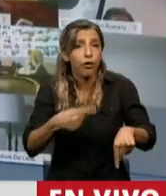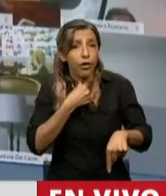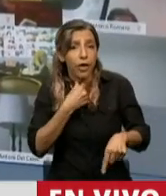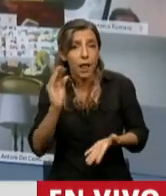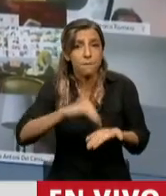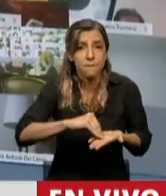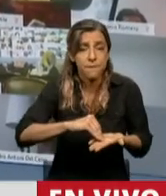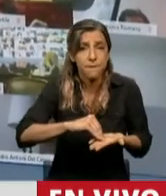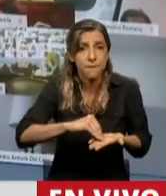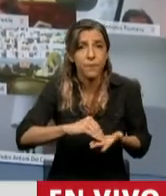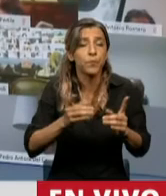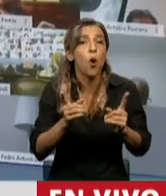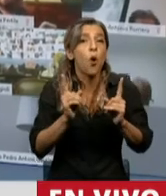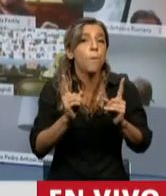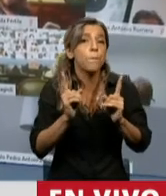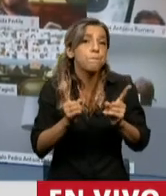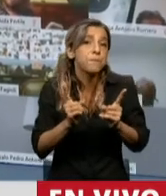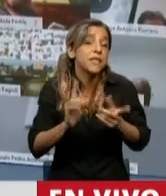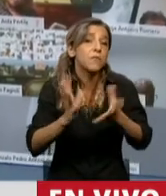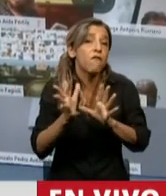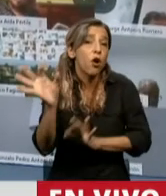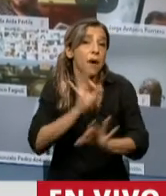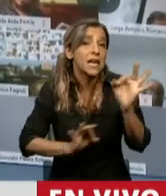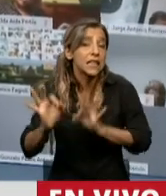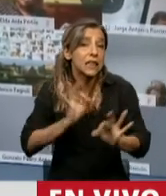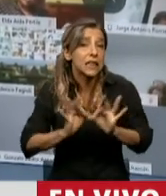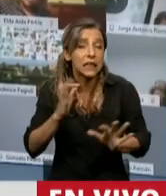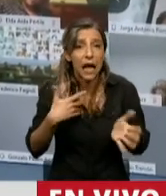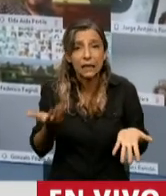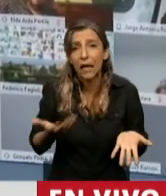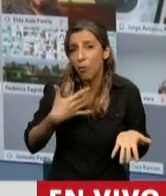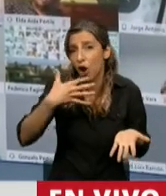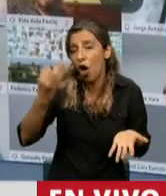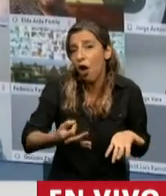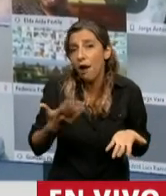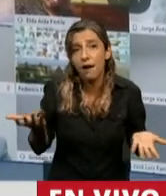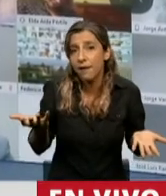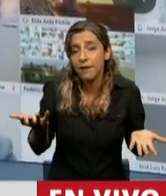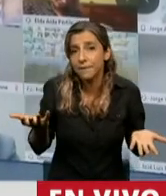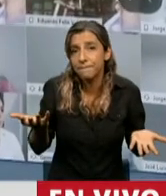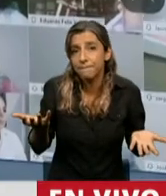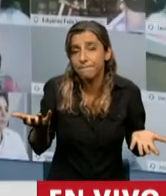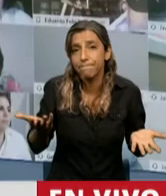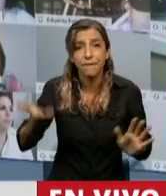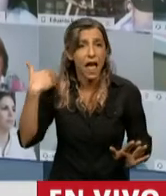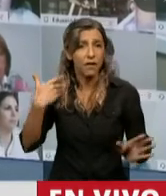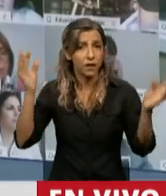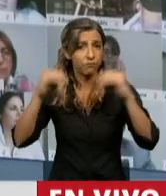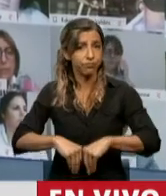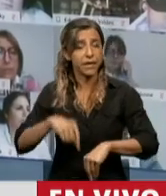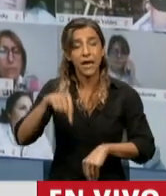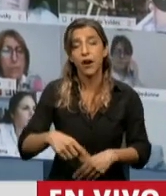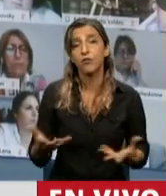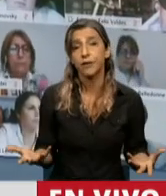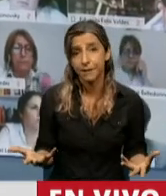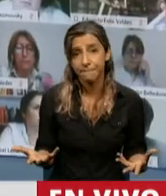estrategia que llevó a la quiebra del sistema previsional en algún punto que es, por un lado, la suspensión